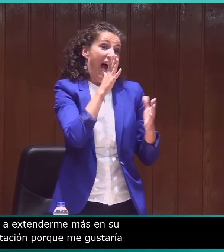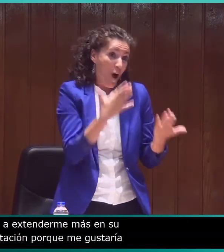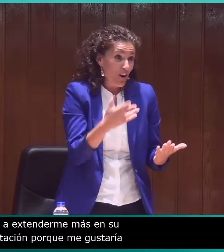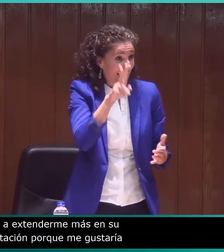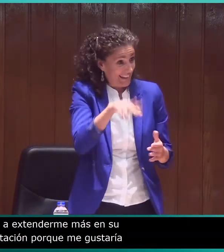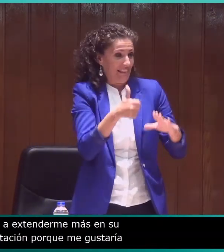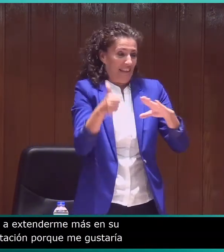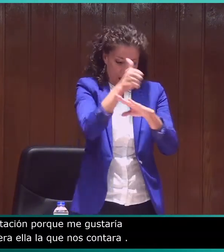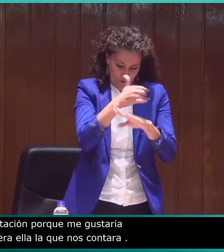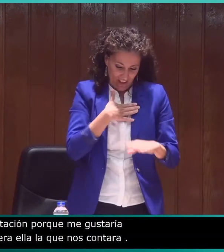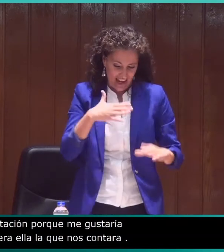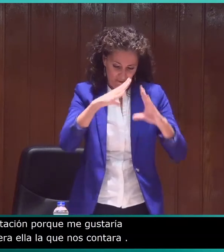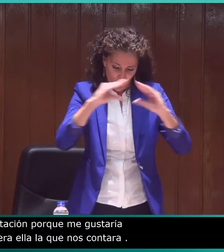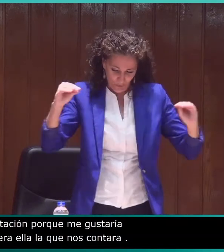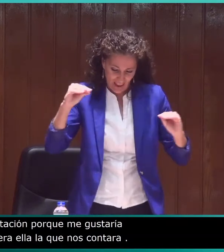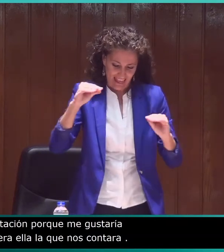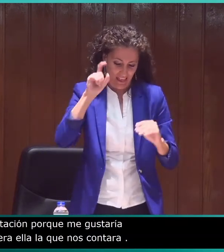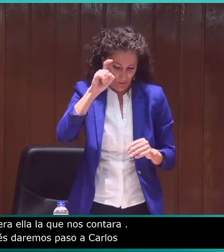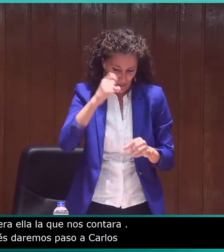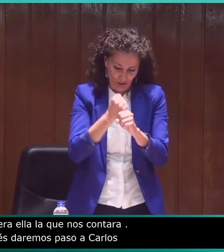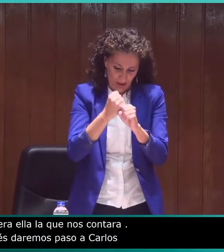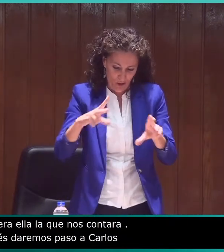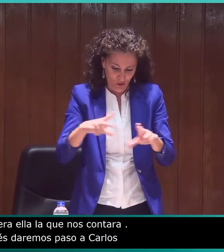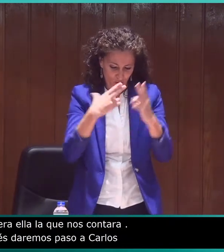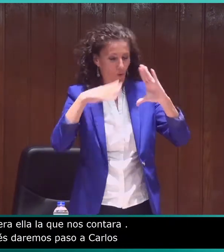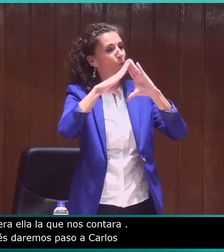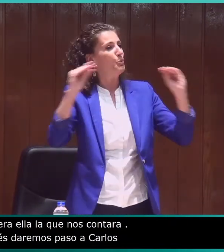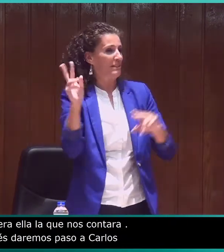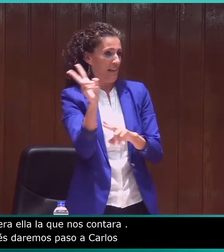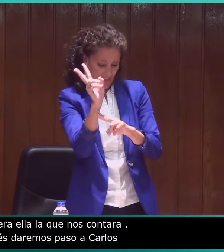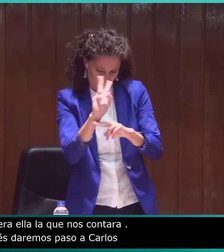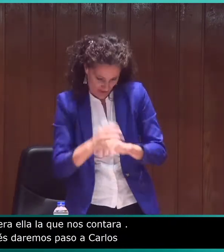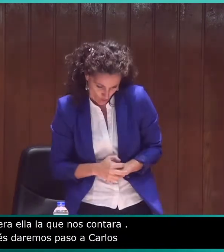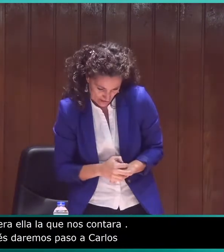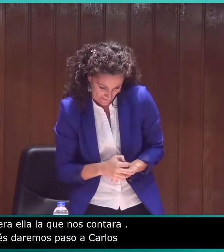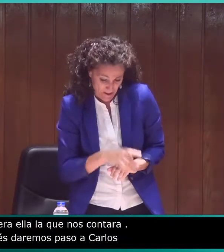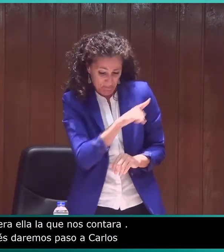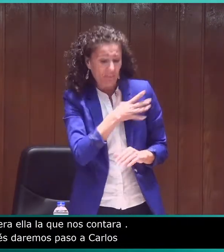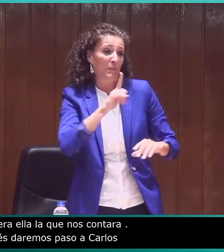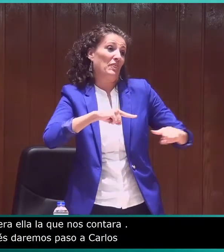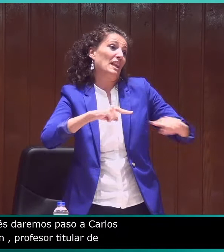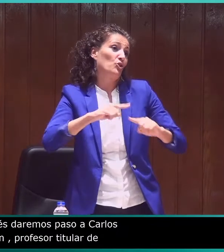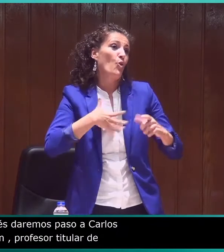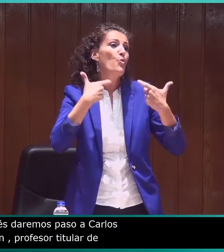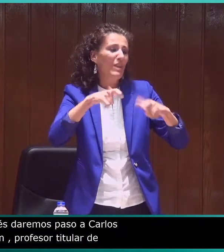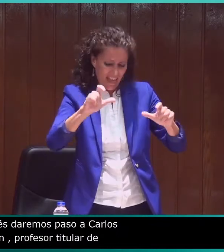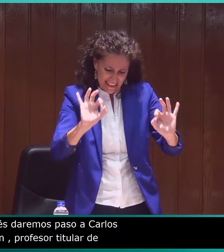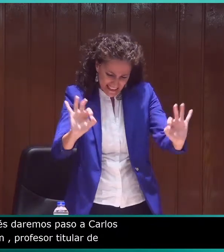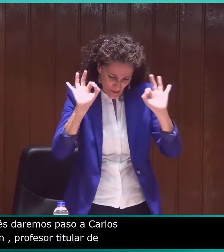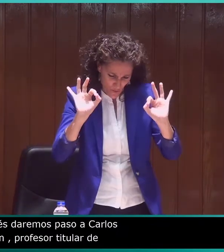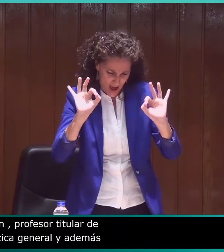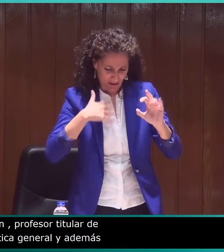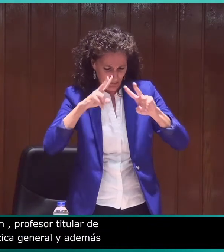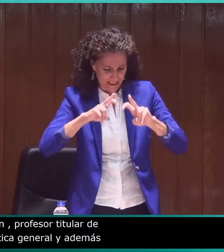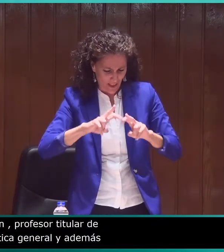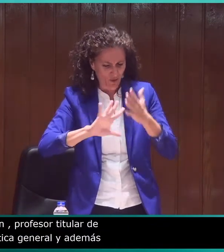y además decano de la Facultad de Educación y Trabajo Social de la Universidad de Valladolid. Director